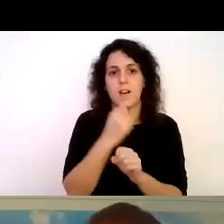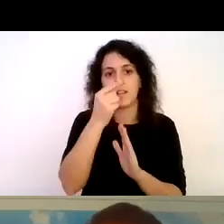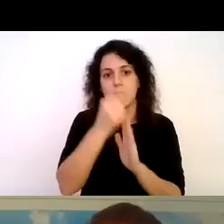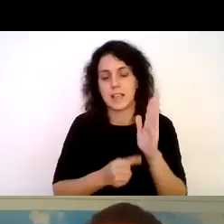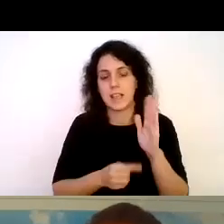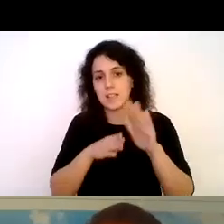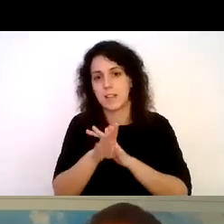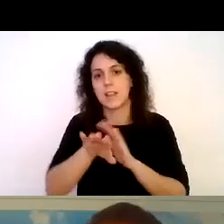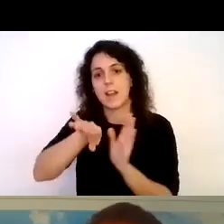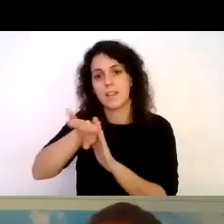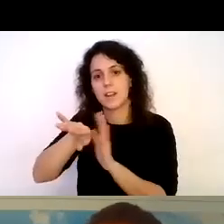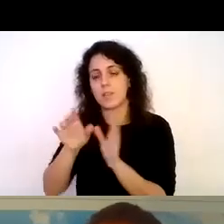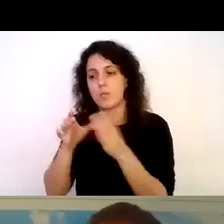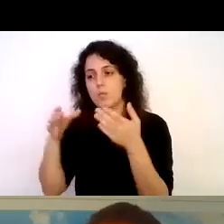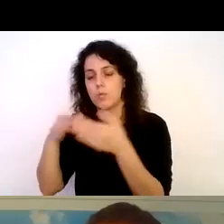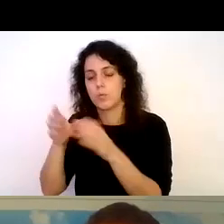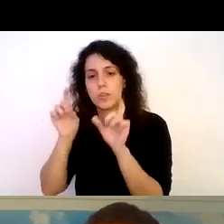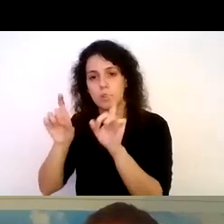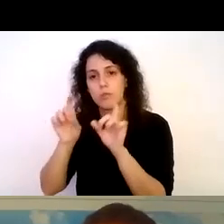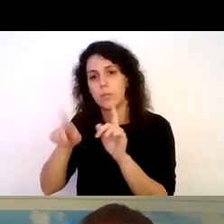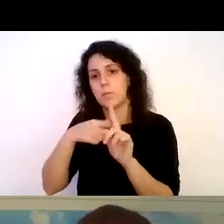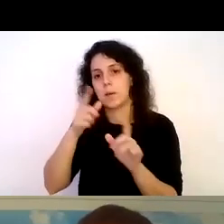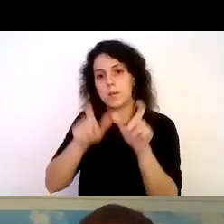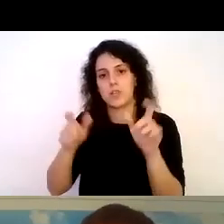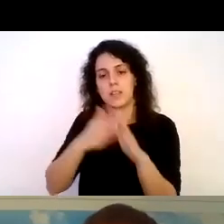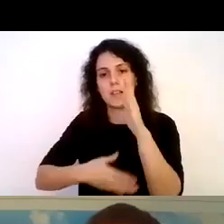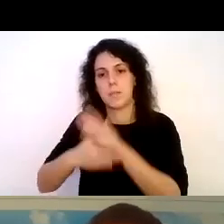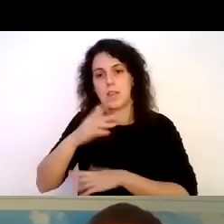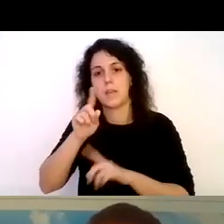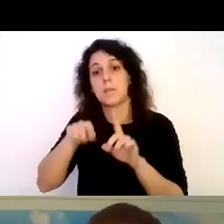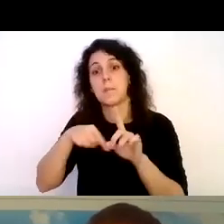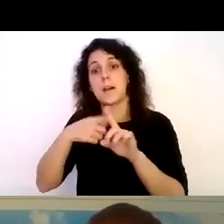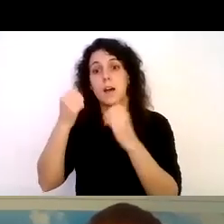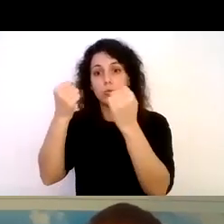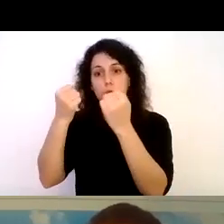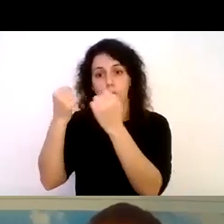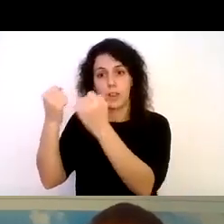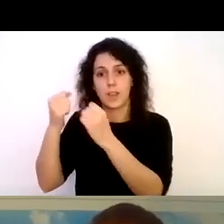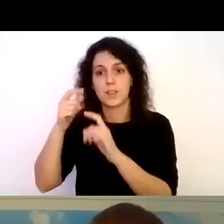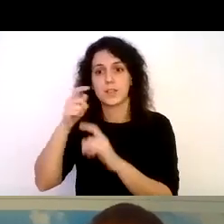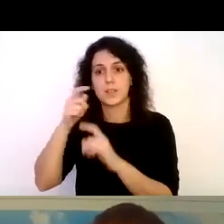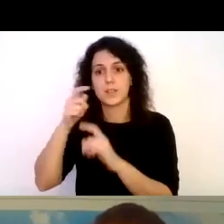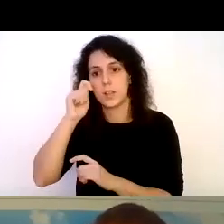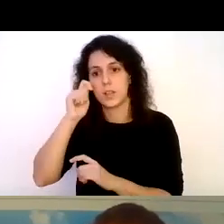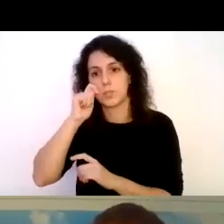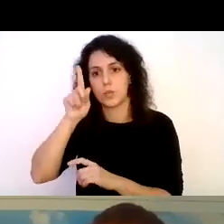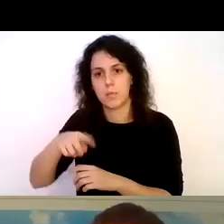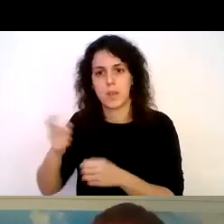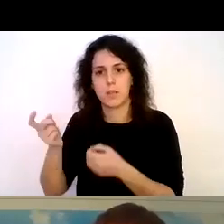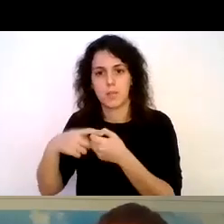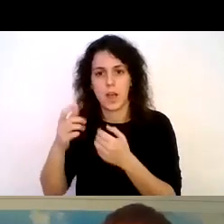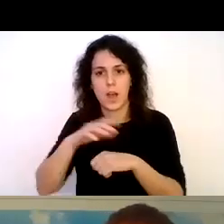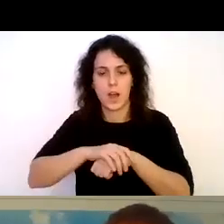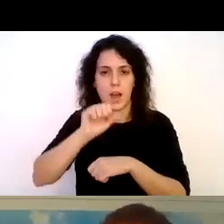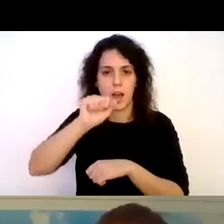instructores y personas con discapacidad y autoridades de turismo se encuentra también ahí mi amigo Martín